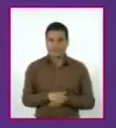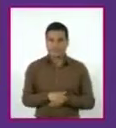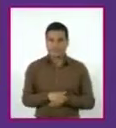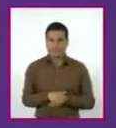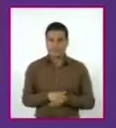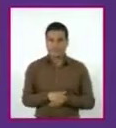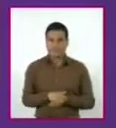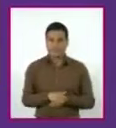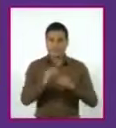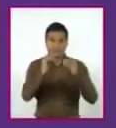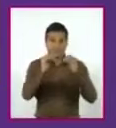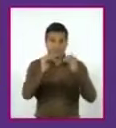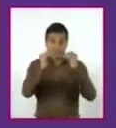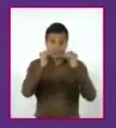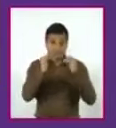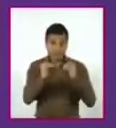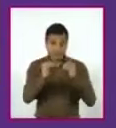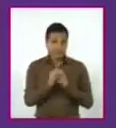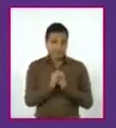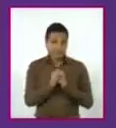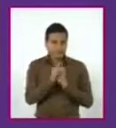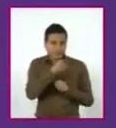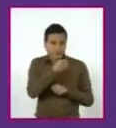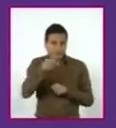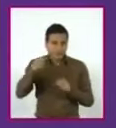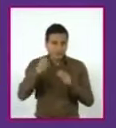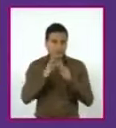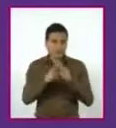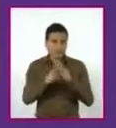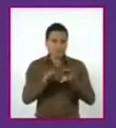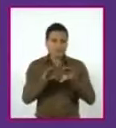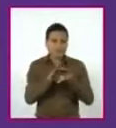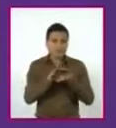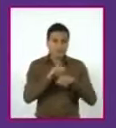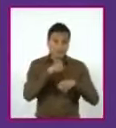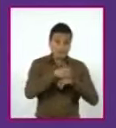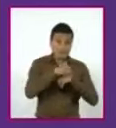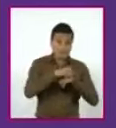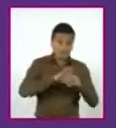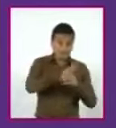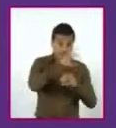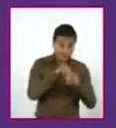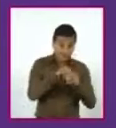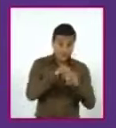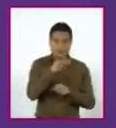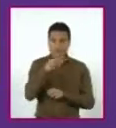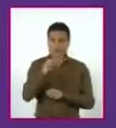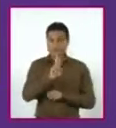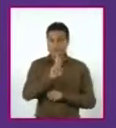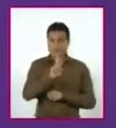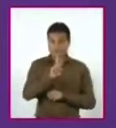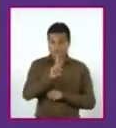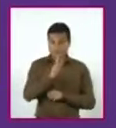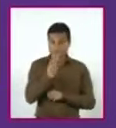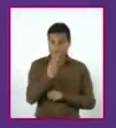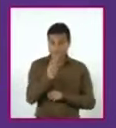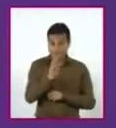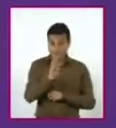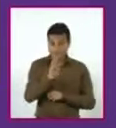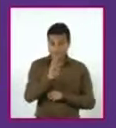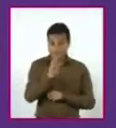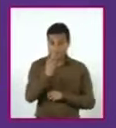Esto nos da una expresión Número total de butacas igual a 2b cuadrada